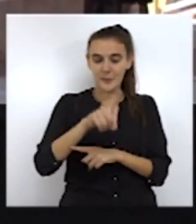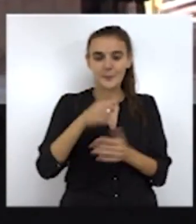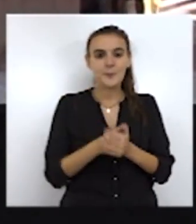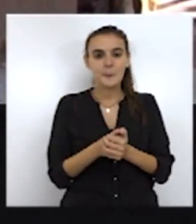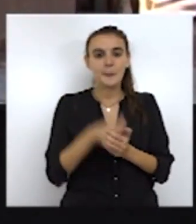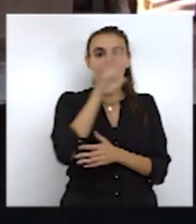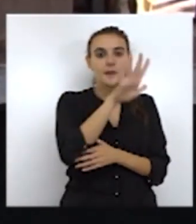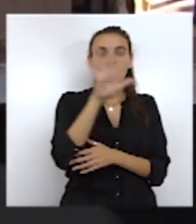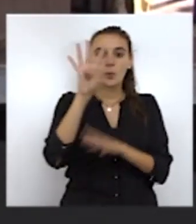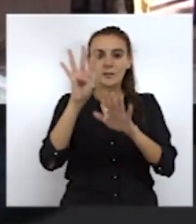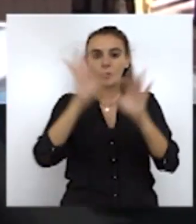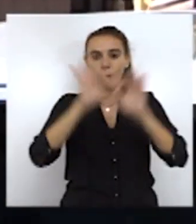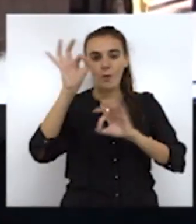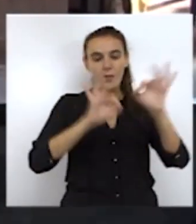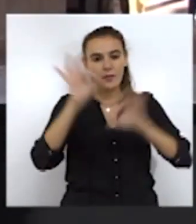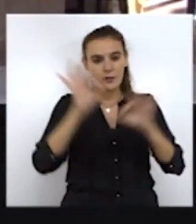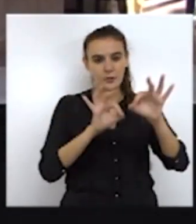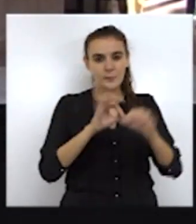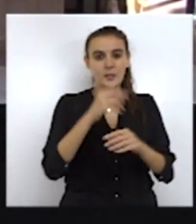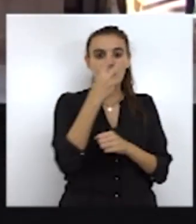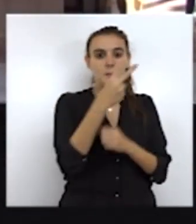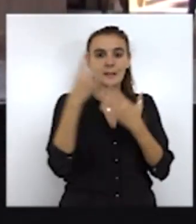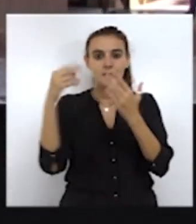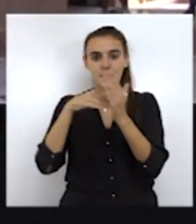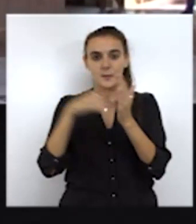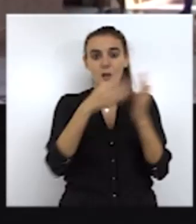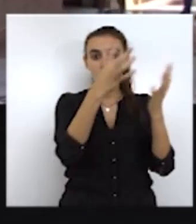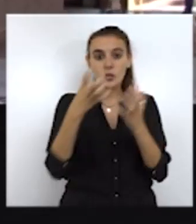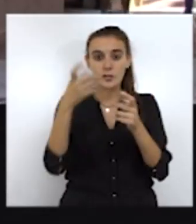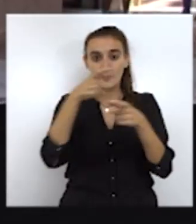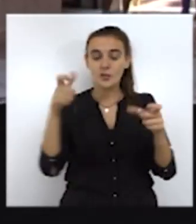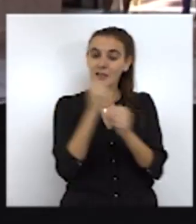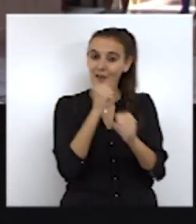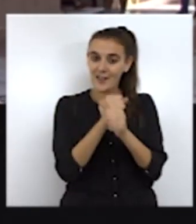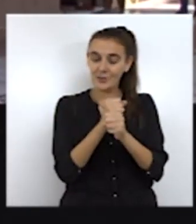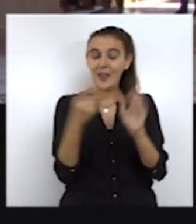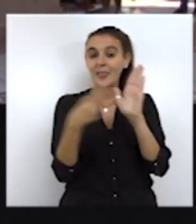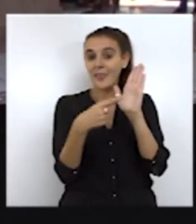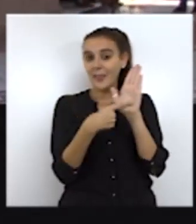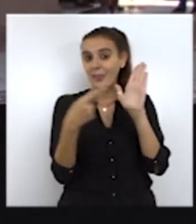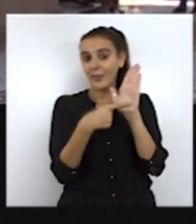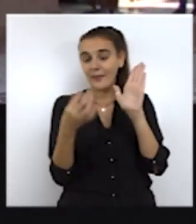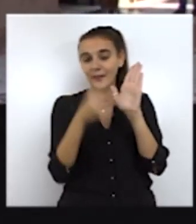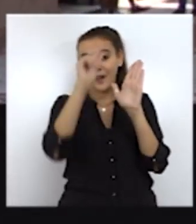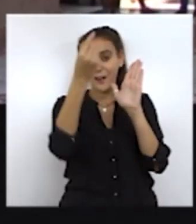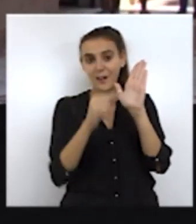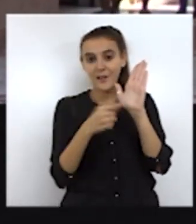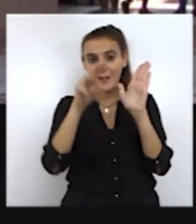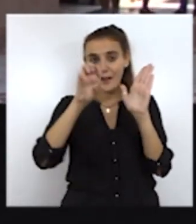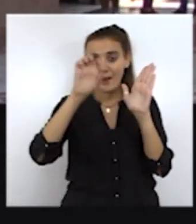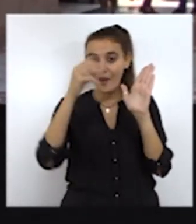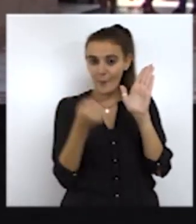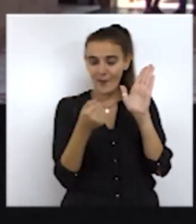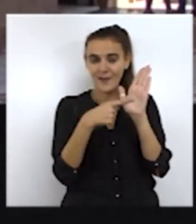queda en el 59%, con alrededor de 26.800 personas trabajando. Reseñar que en esta ocasión los datos de la EPA